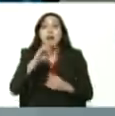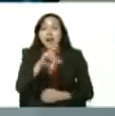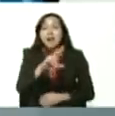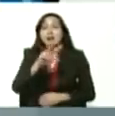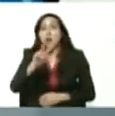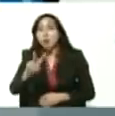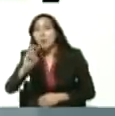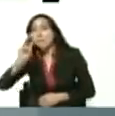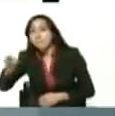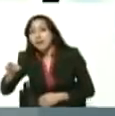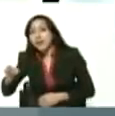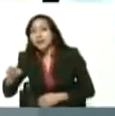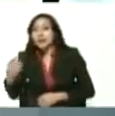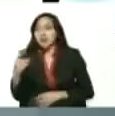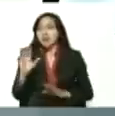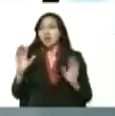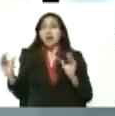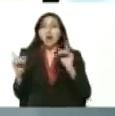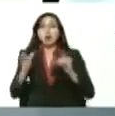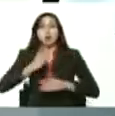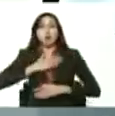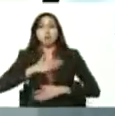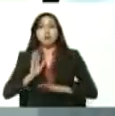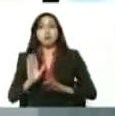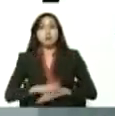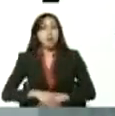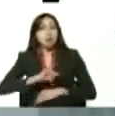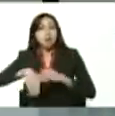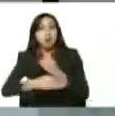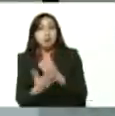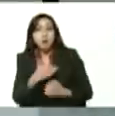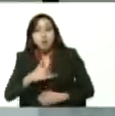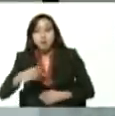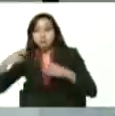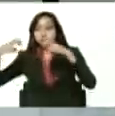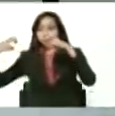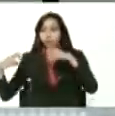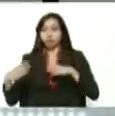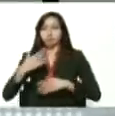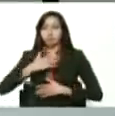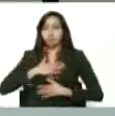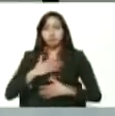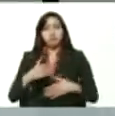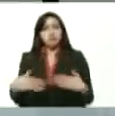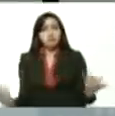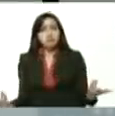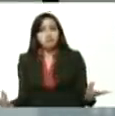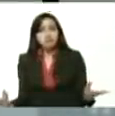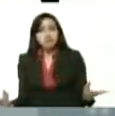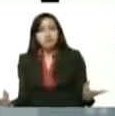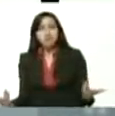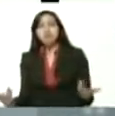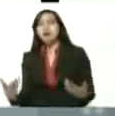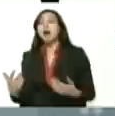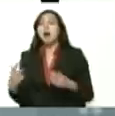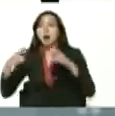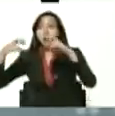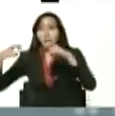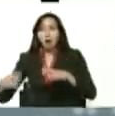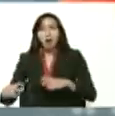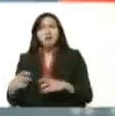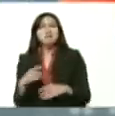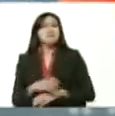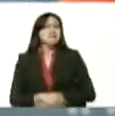Venezuela, a dialogar con Maduro, ahora Guaidó se quiere sentar conmigo, ¿qué les parece? Se quiere sentar conmigo, Guaidó, ¿qué